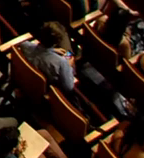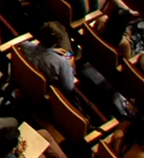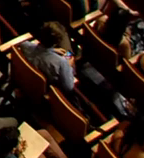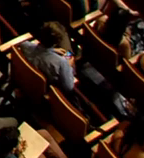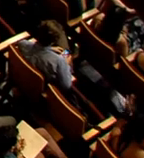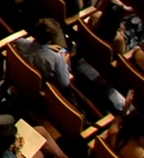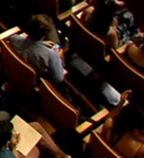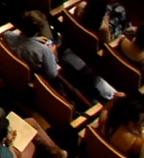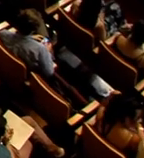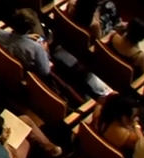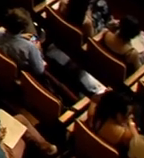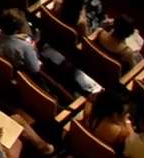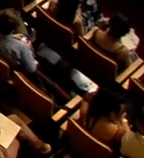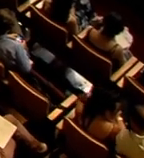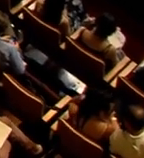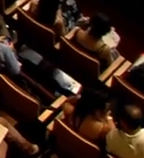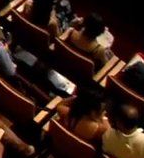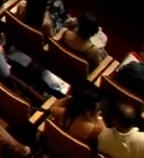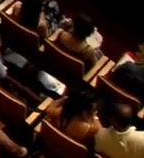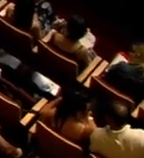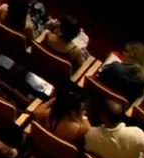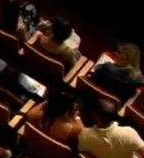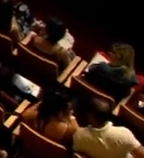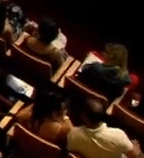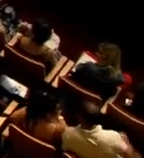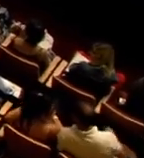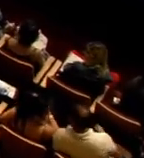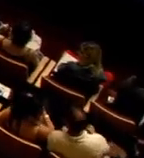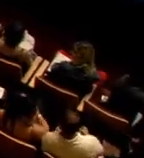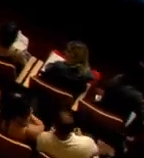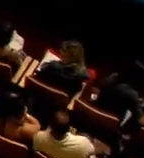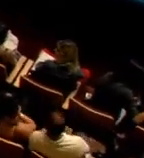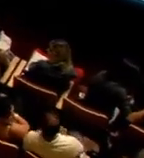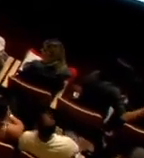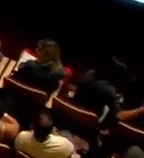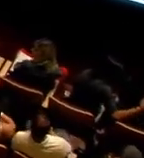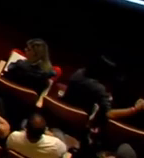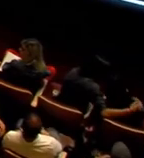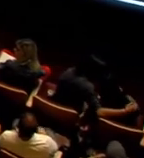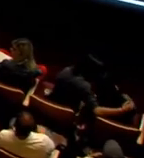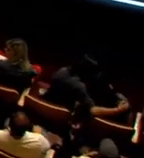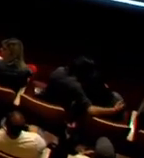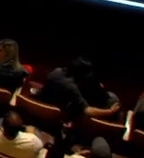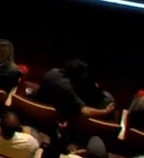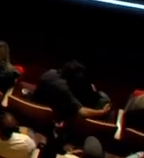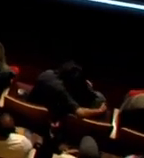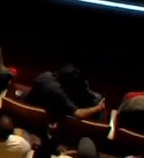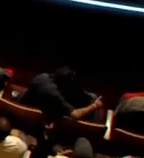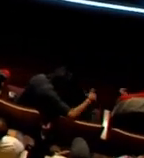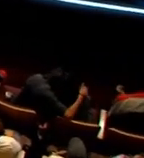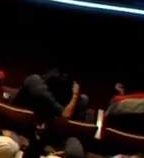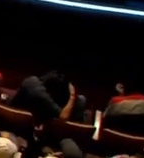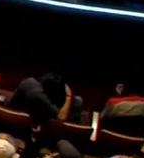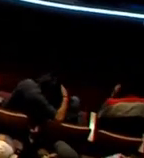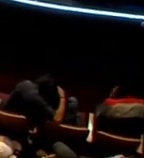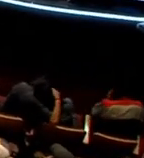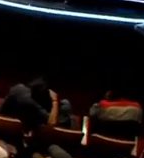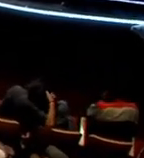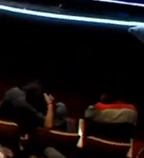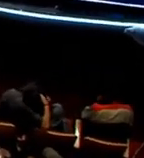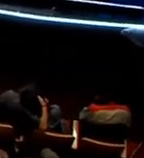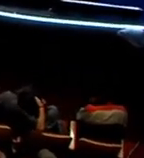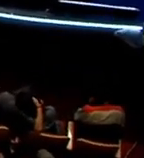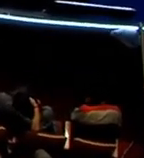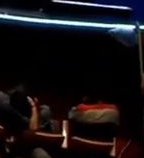A continuación, recibiremos a Jimena Lincolau, empresaria reconocida en tecnología y fundadora de una plataforma de